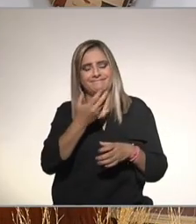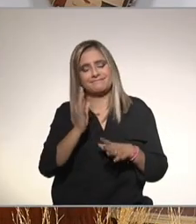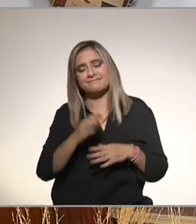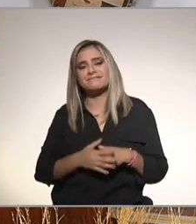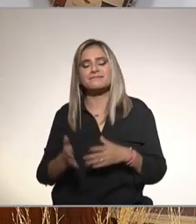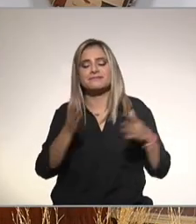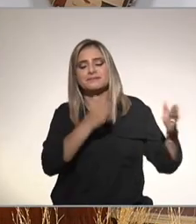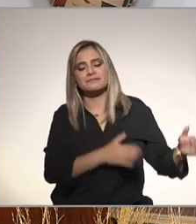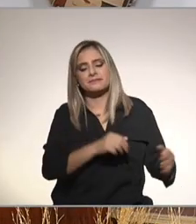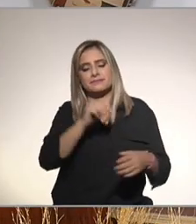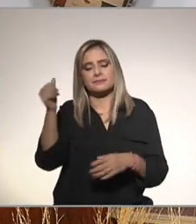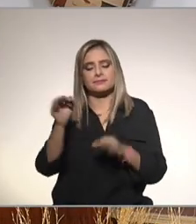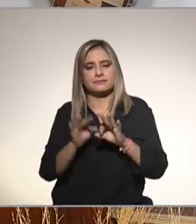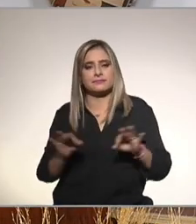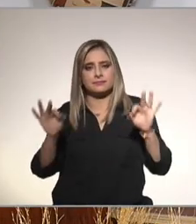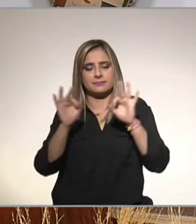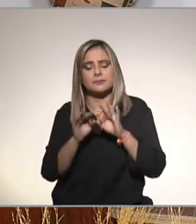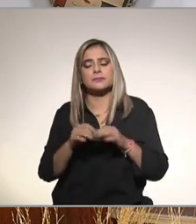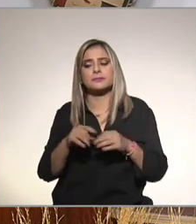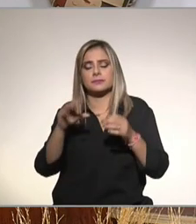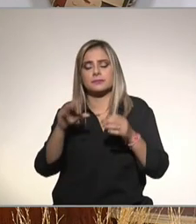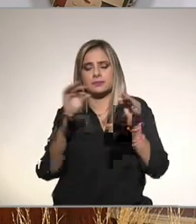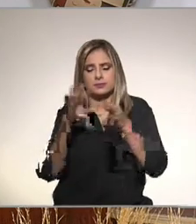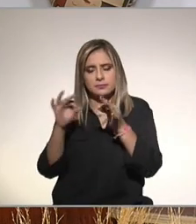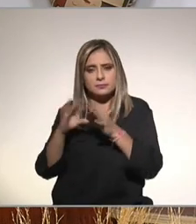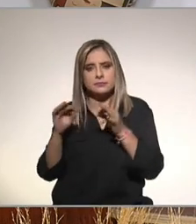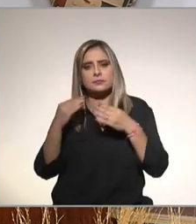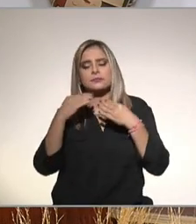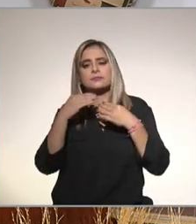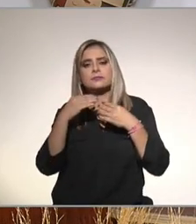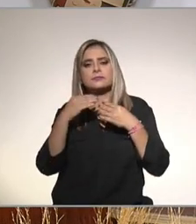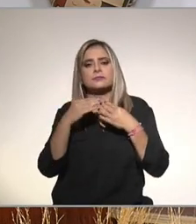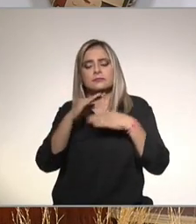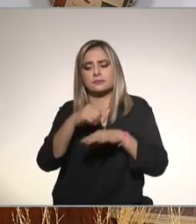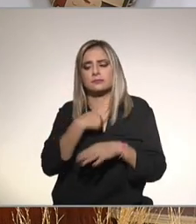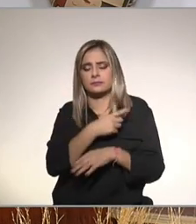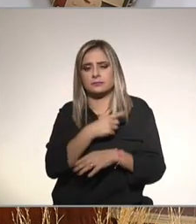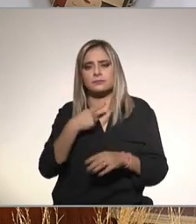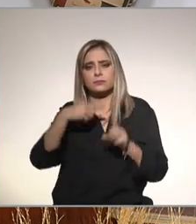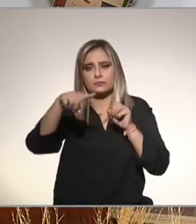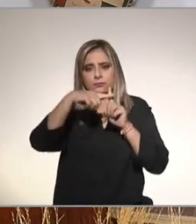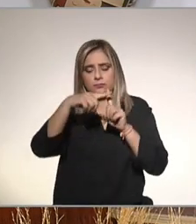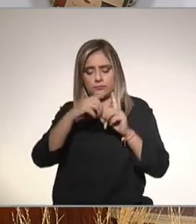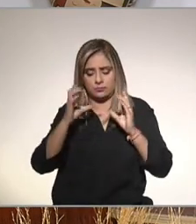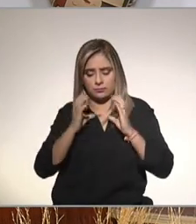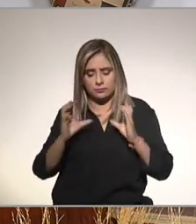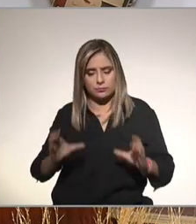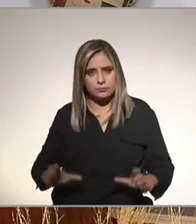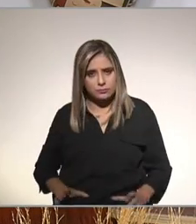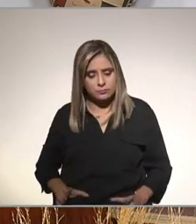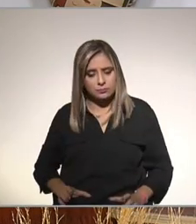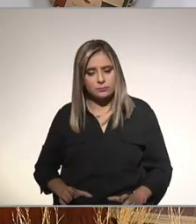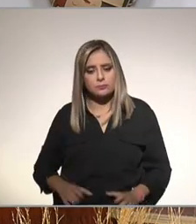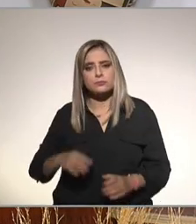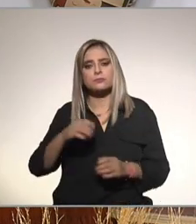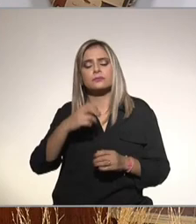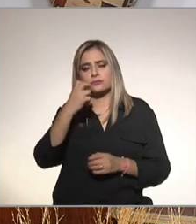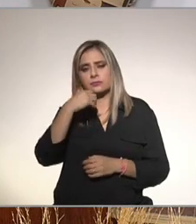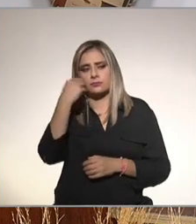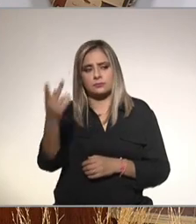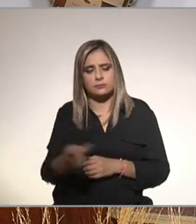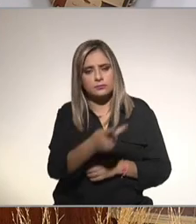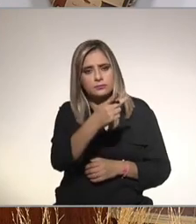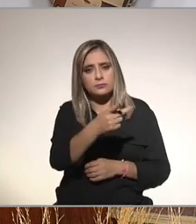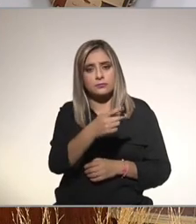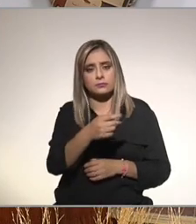punto bien importante se está hablando mucho de ser positivo con tu cuerpo y me llegó una pregunta al celular que dicen